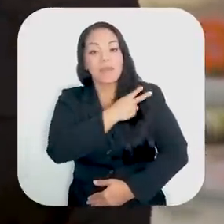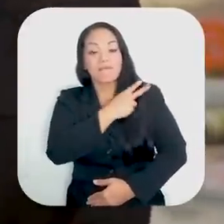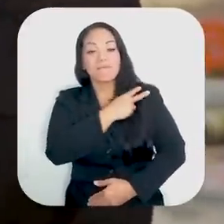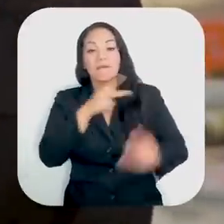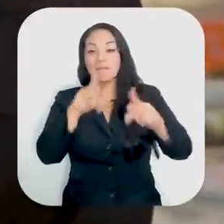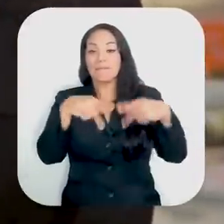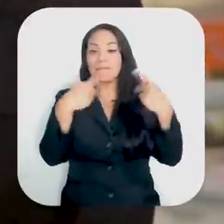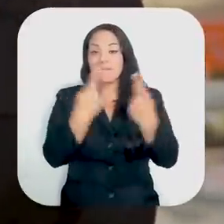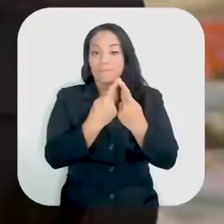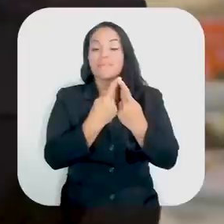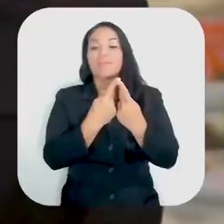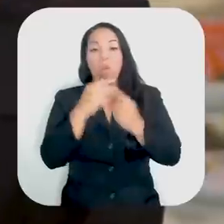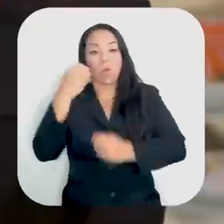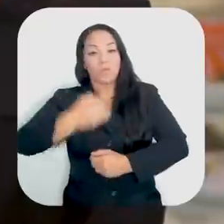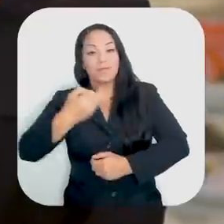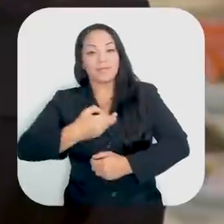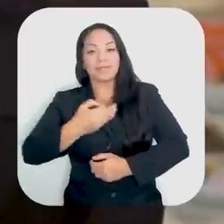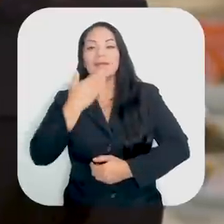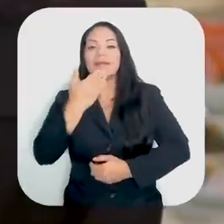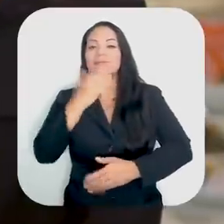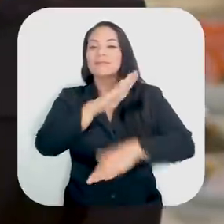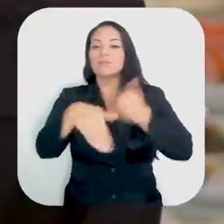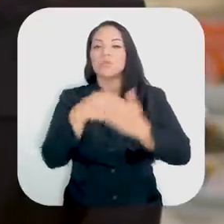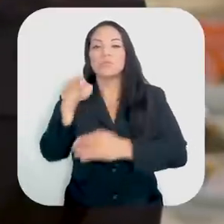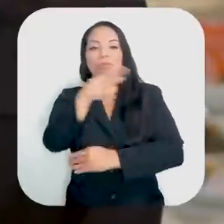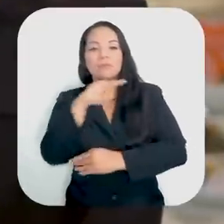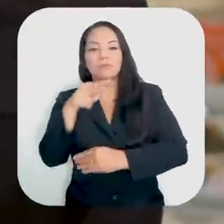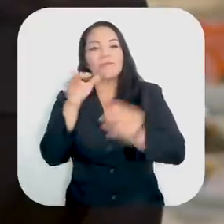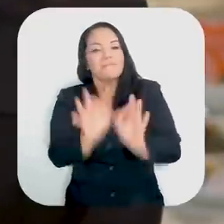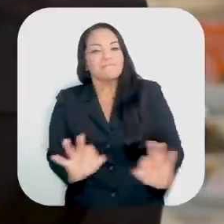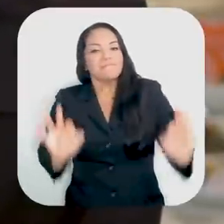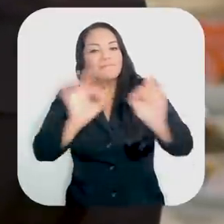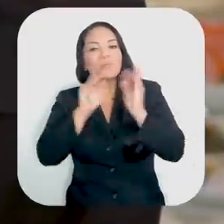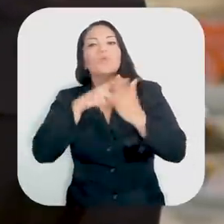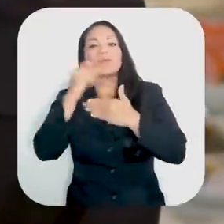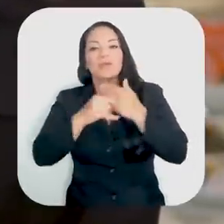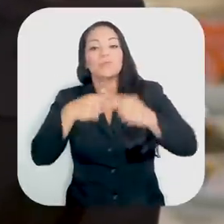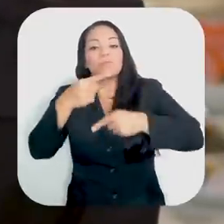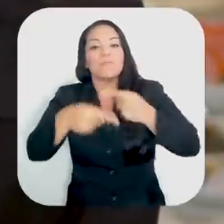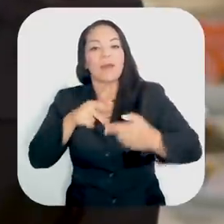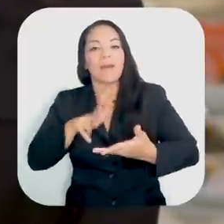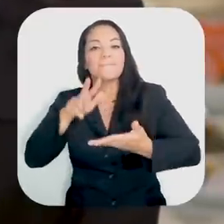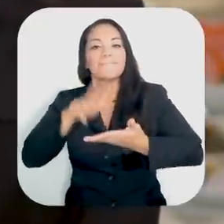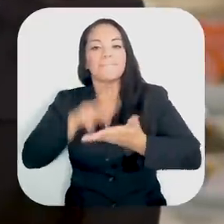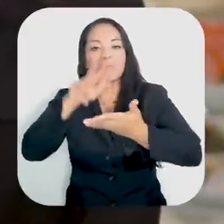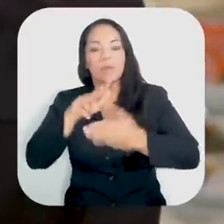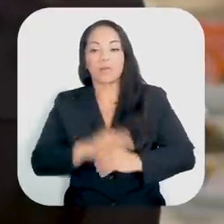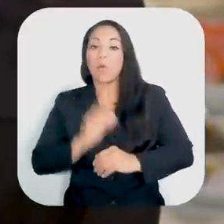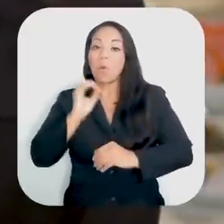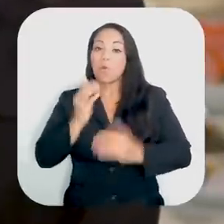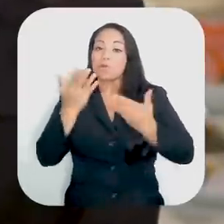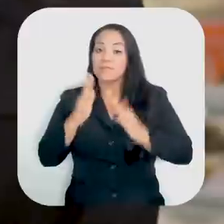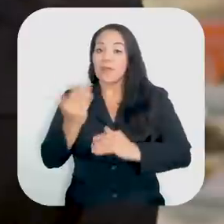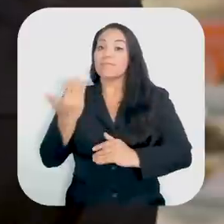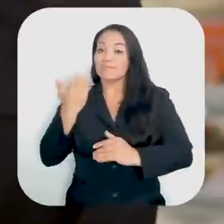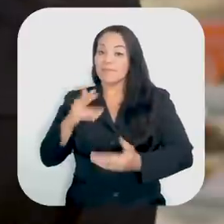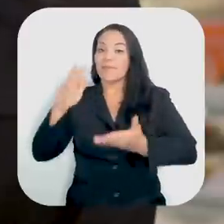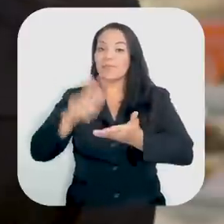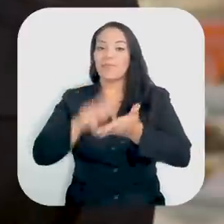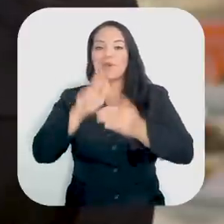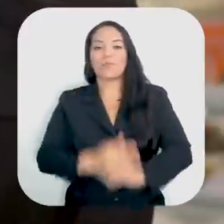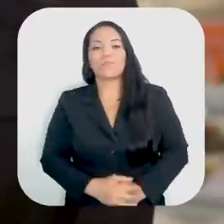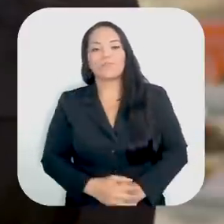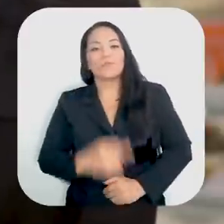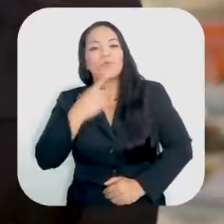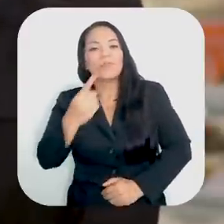fracción oficialista también quiero agradecerles a todos los compañeros por importantísimos proyectos que están a punto de ser aprobados o que ya se aprobaron.